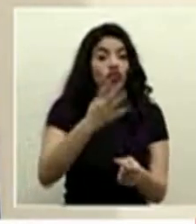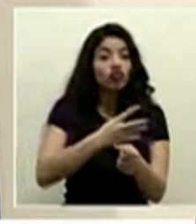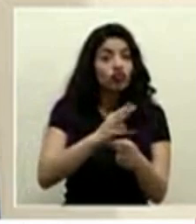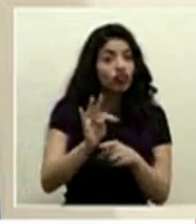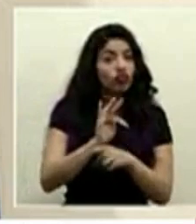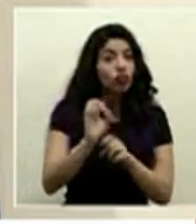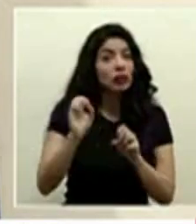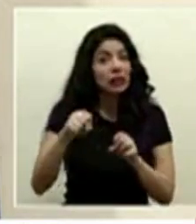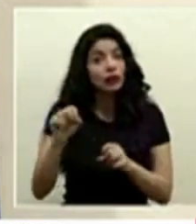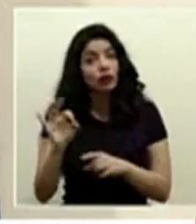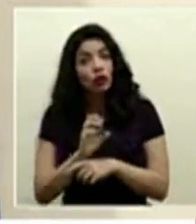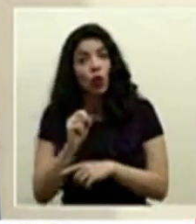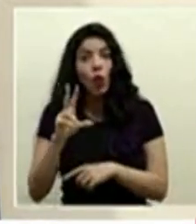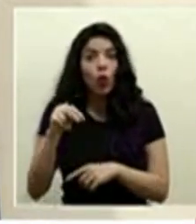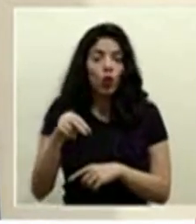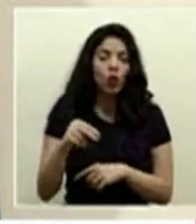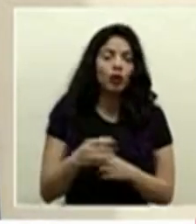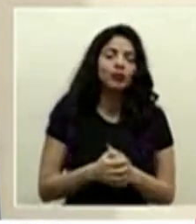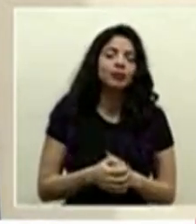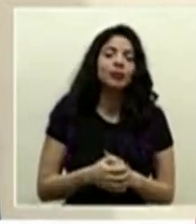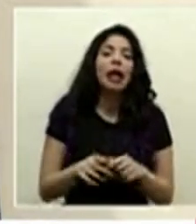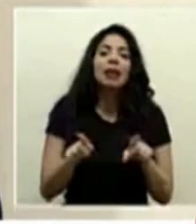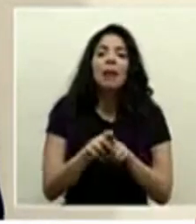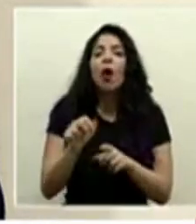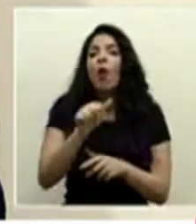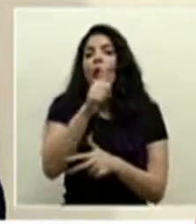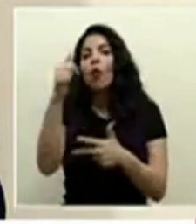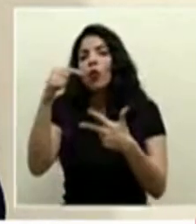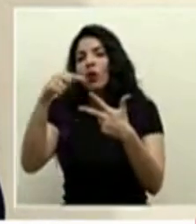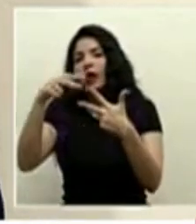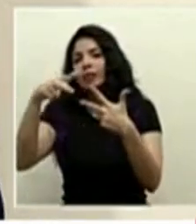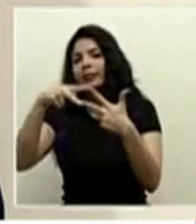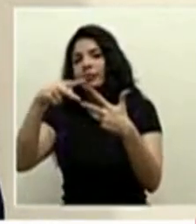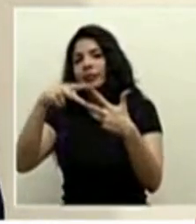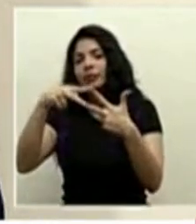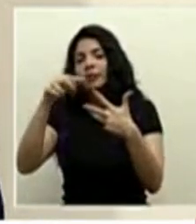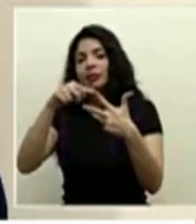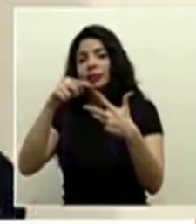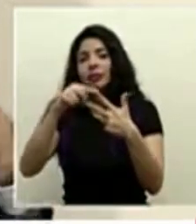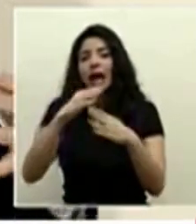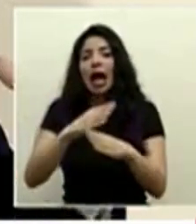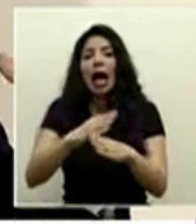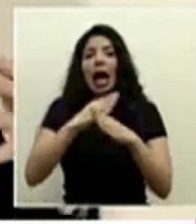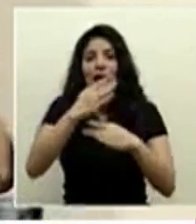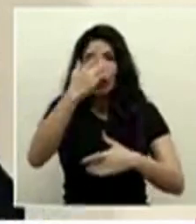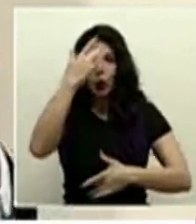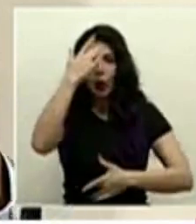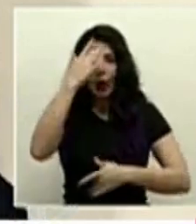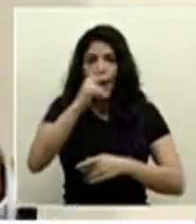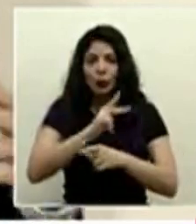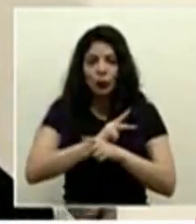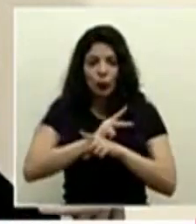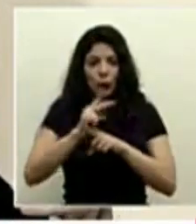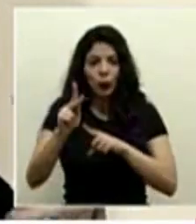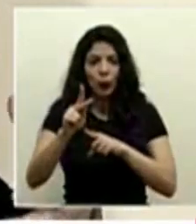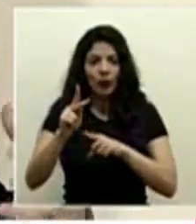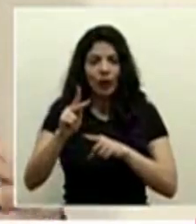terapia y recordemos que hay otras dos opciones que es los anticuerpos purificados de plasma que